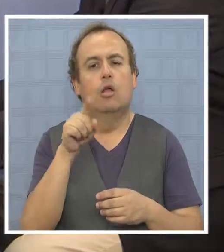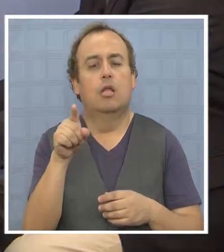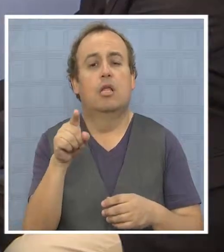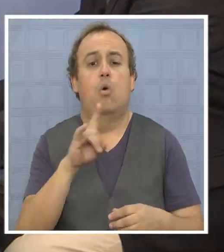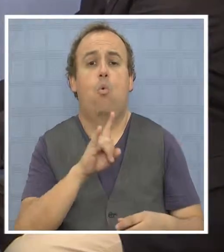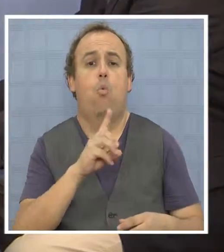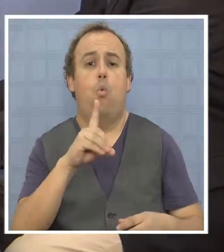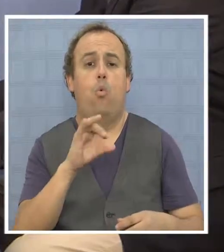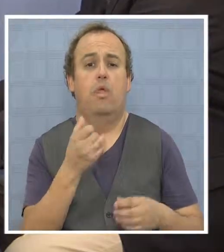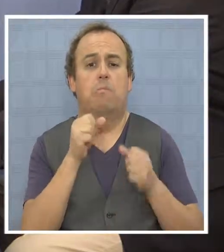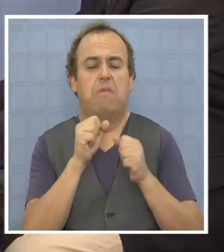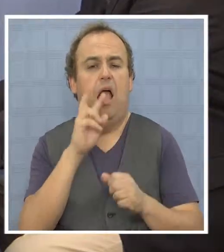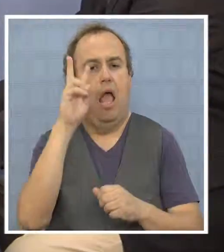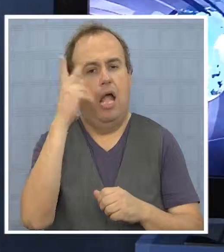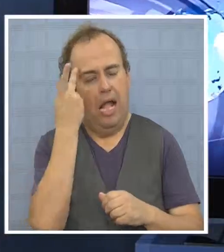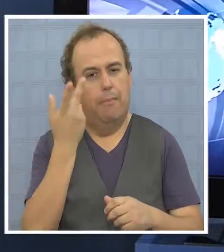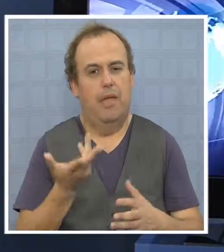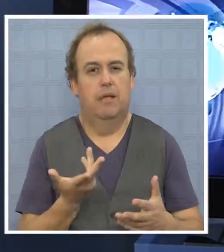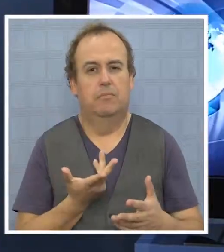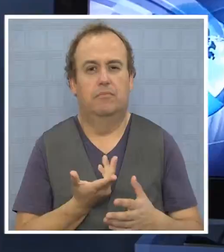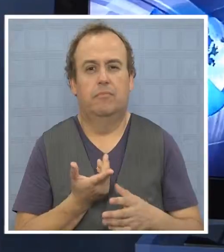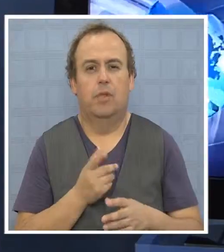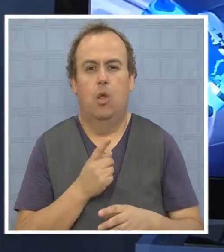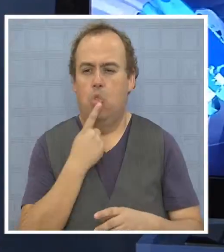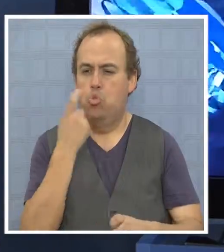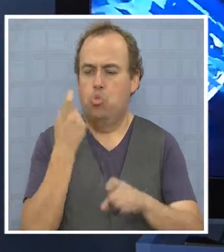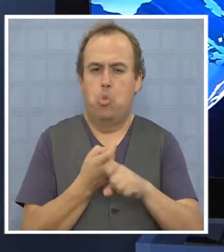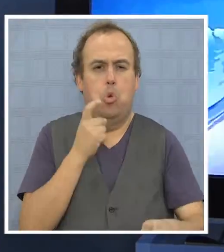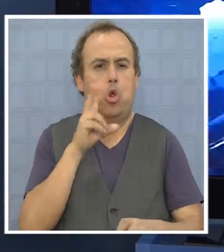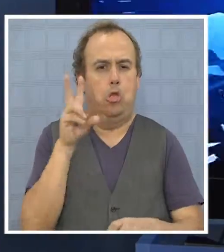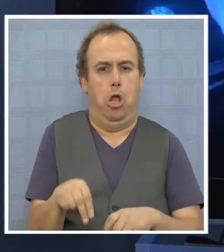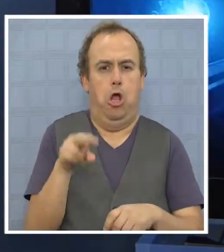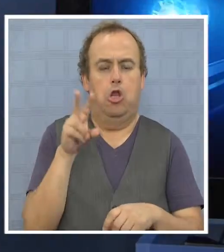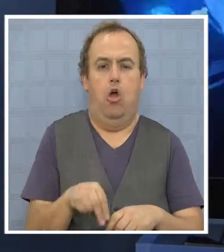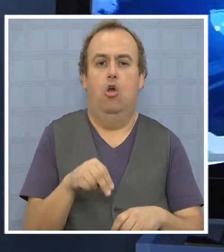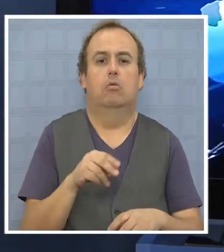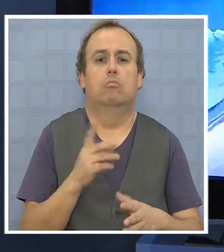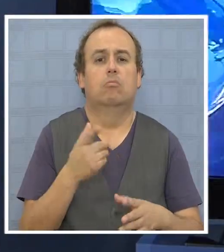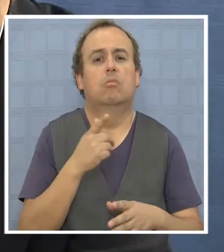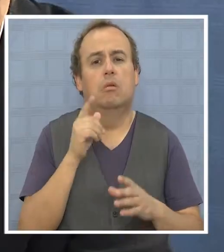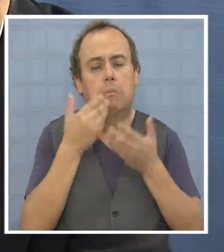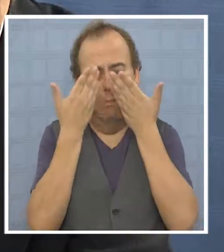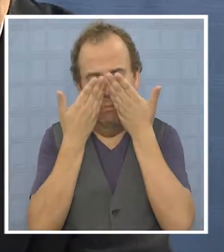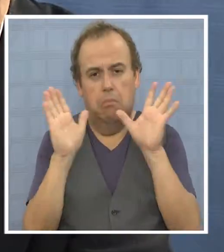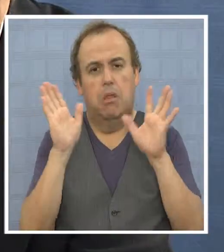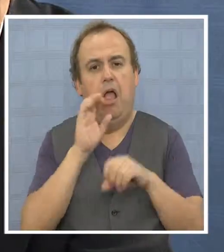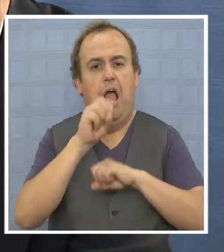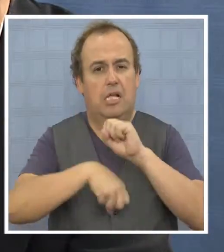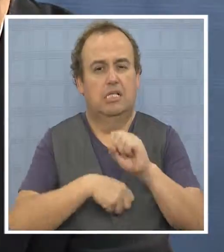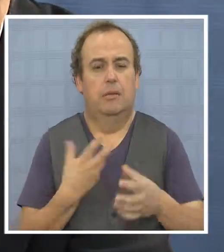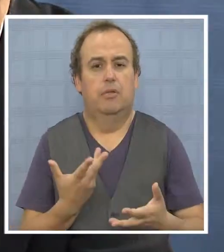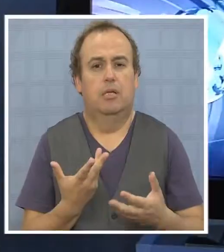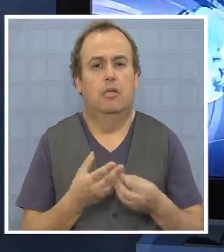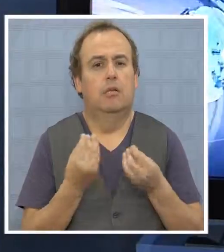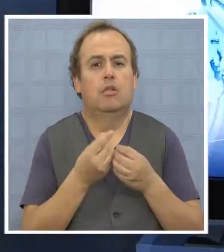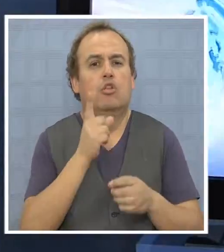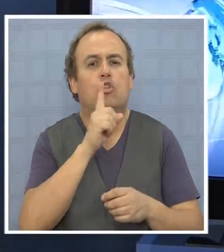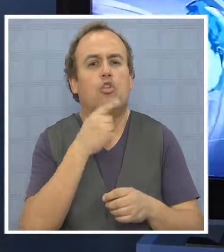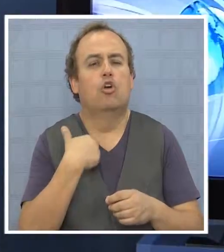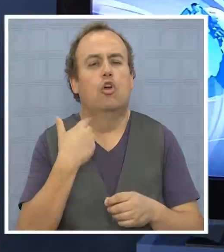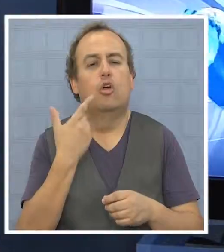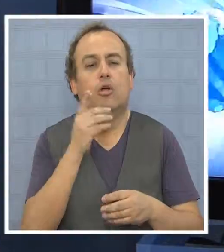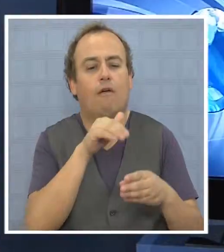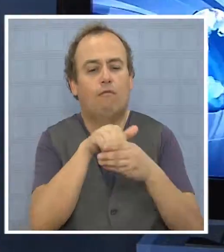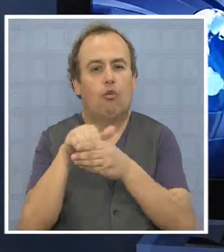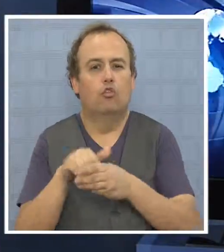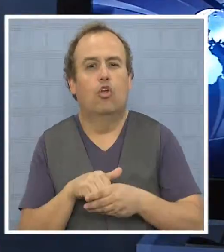esta postura que tienen no es una postura que coincida con lo que quiere ya la mayoría de la gente en Chile y que además que no tiene